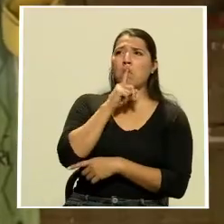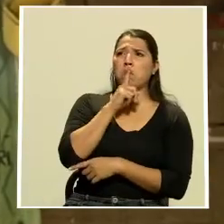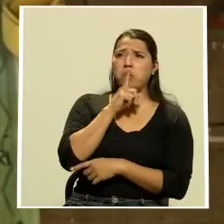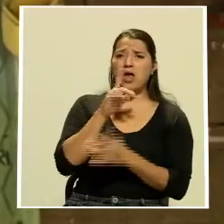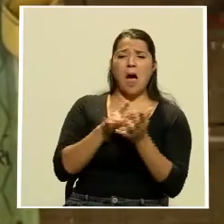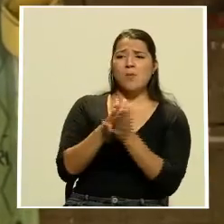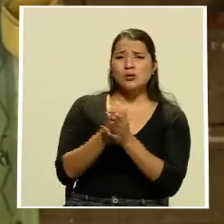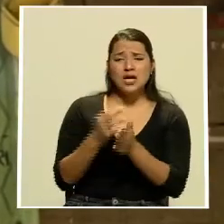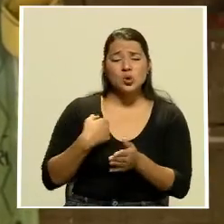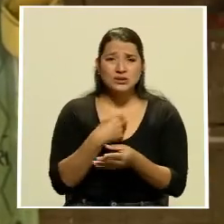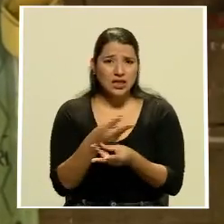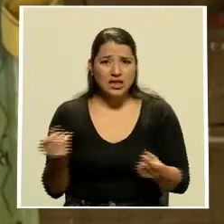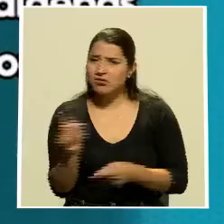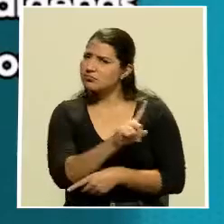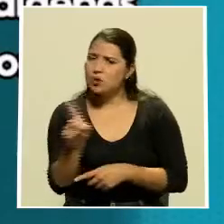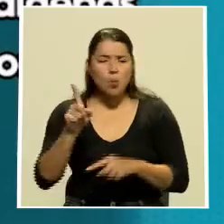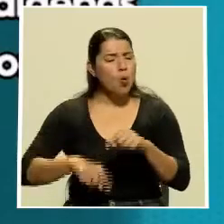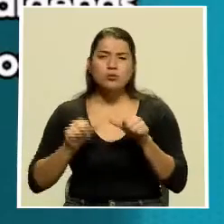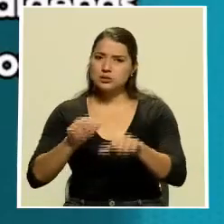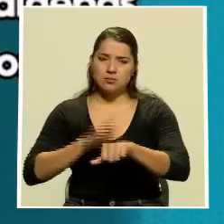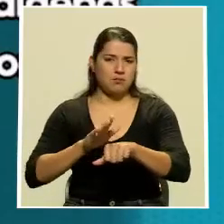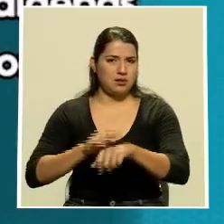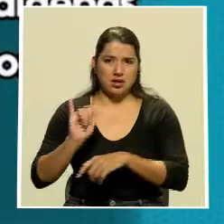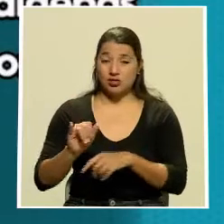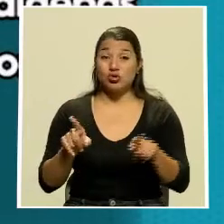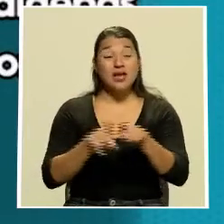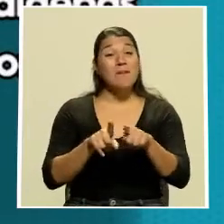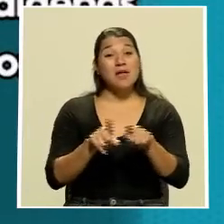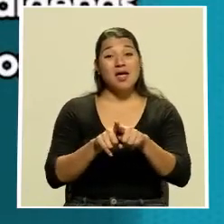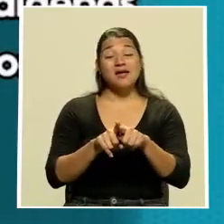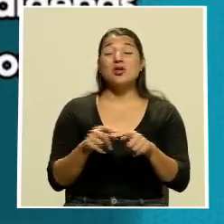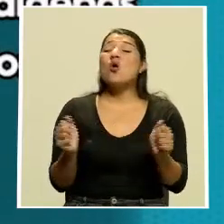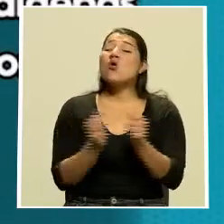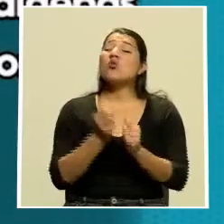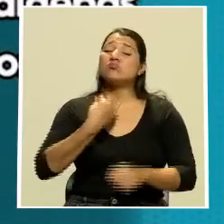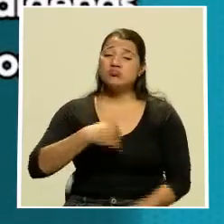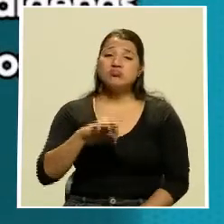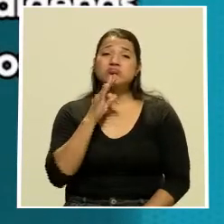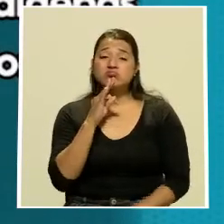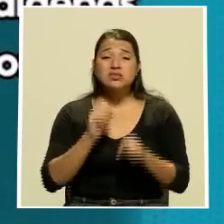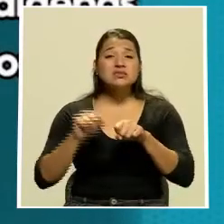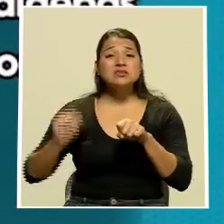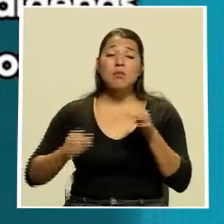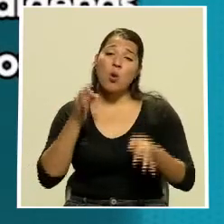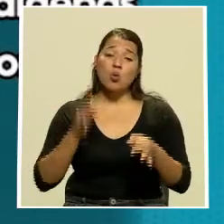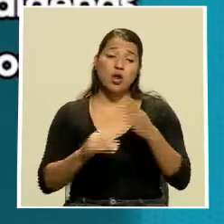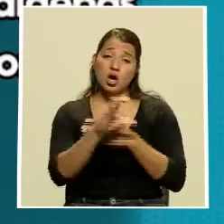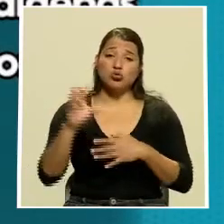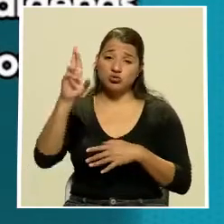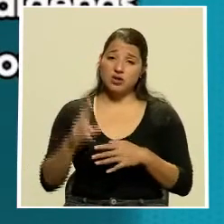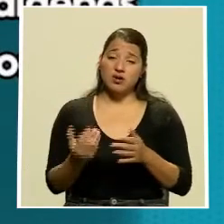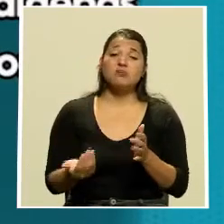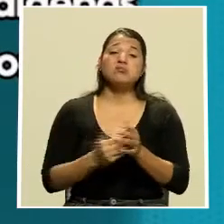manifestó fue FECON la Federación Ecologista Costa Rica con indignación denunciamos que el sistema judicial costarricense ha